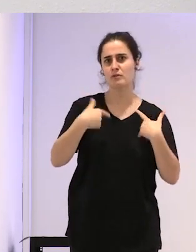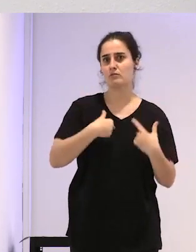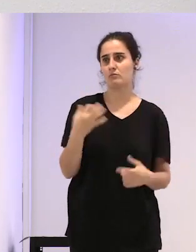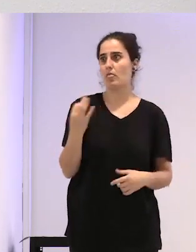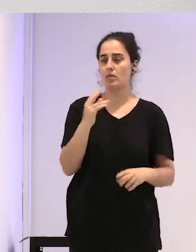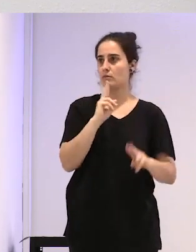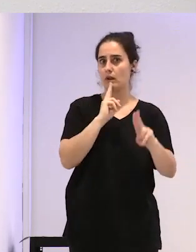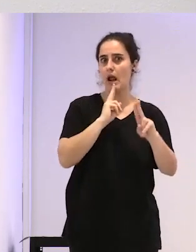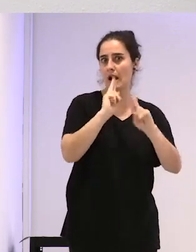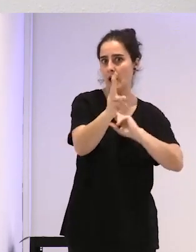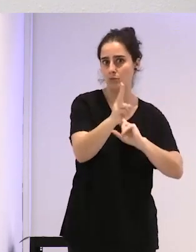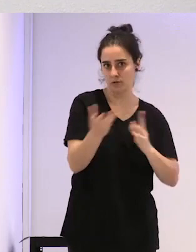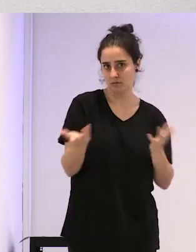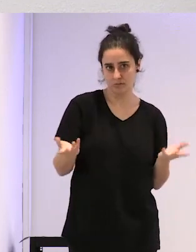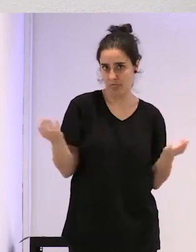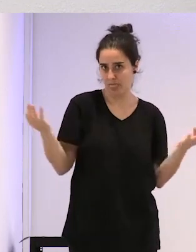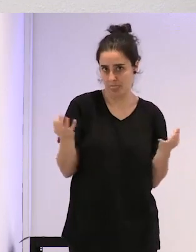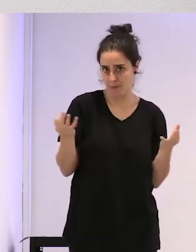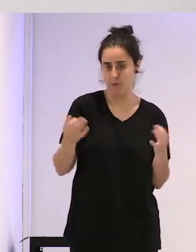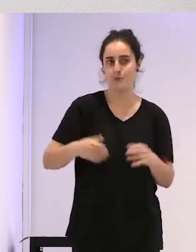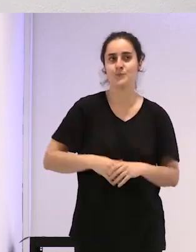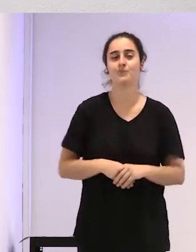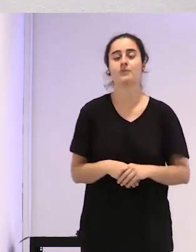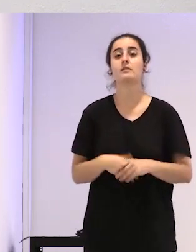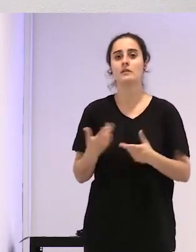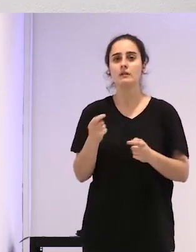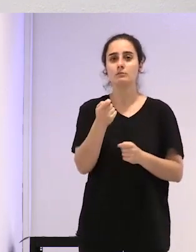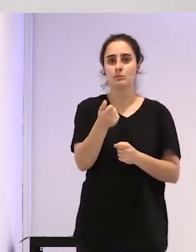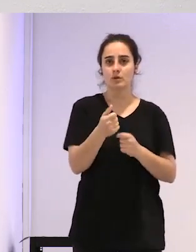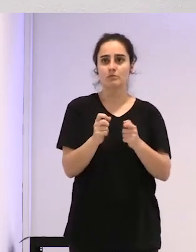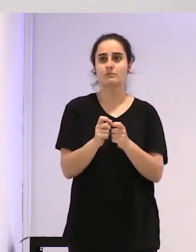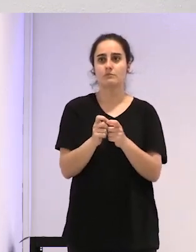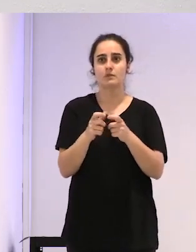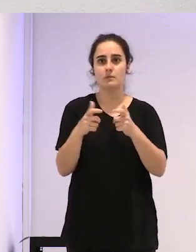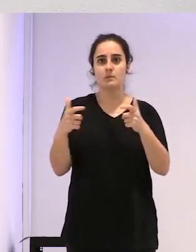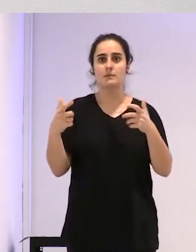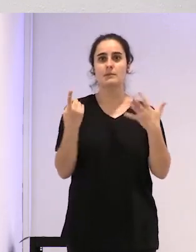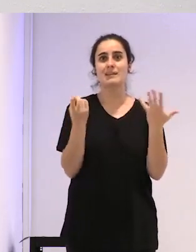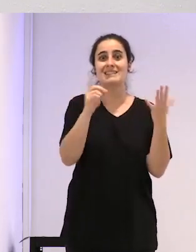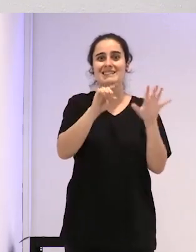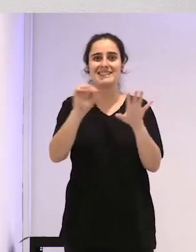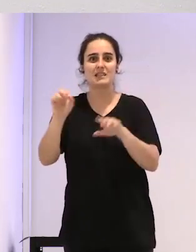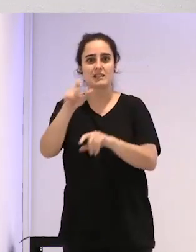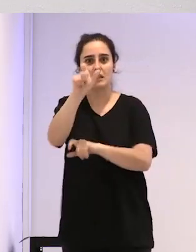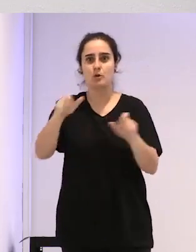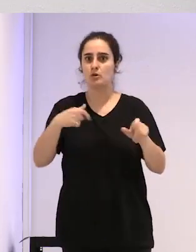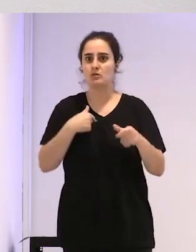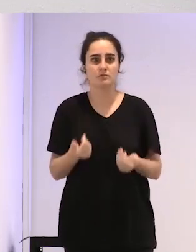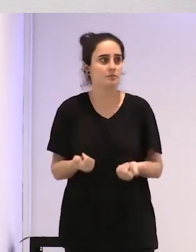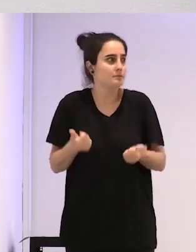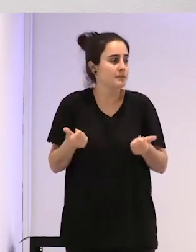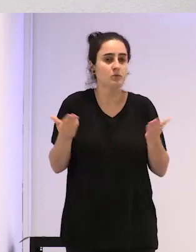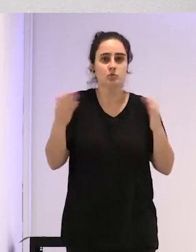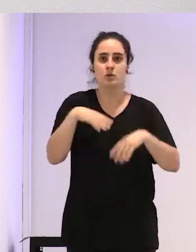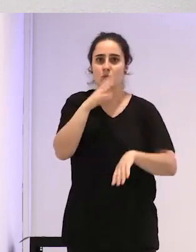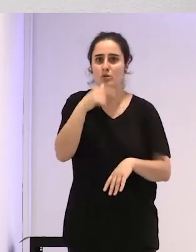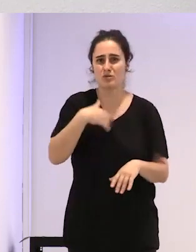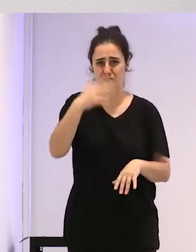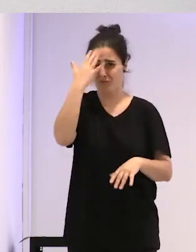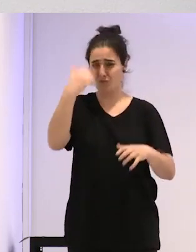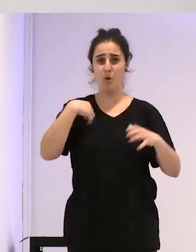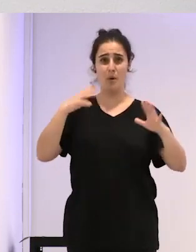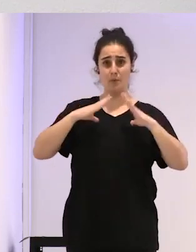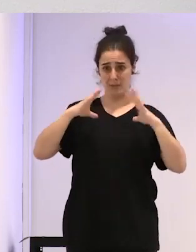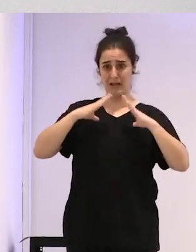respuesta que pueda dar, ¿no? Y, bueno, fue creciendo, 600 personas, yo ya no podía, y me acuerdo que estaba de vacaciones y me